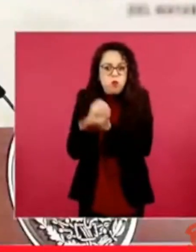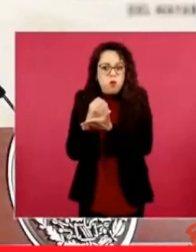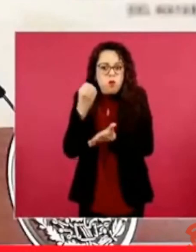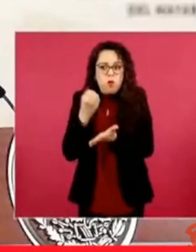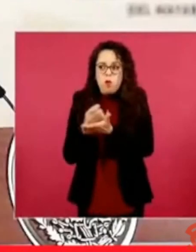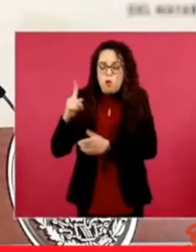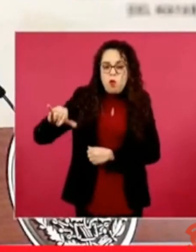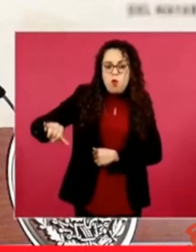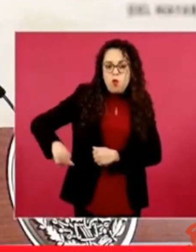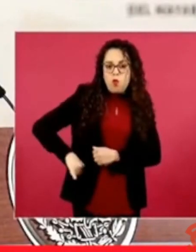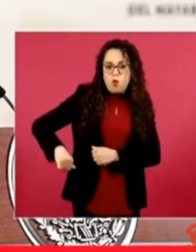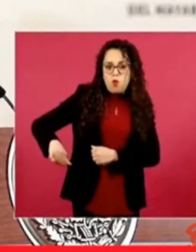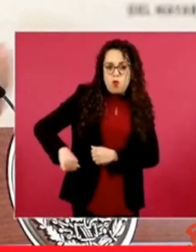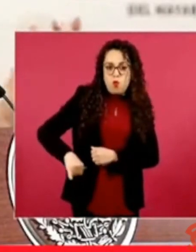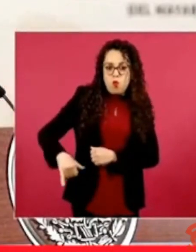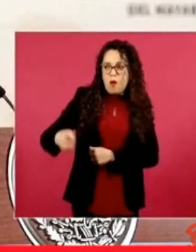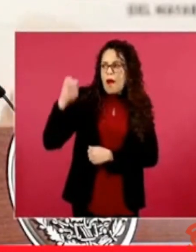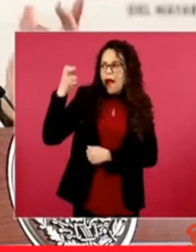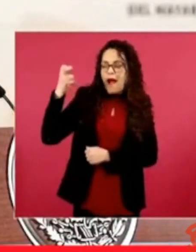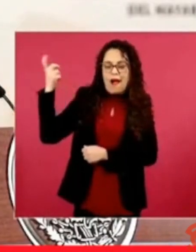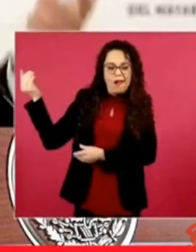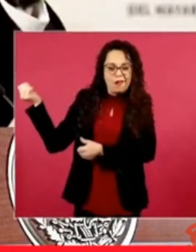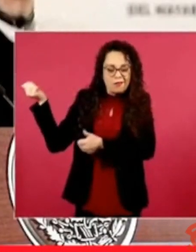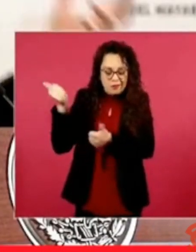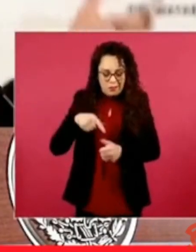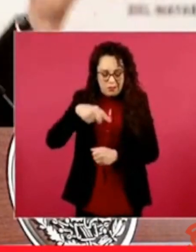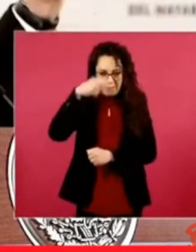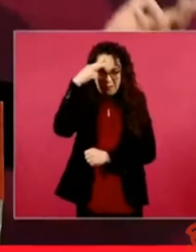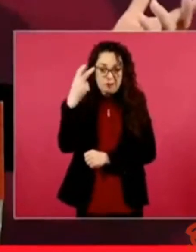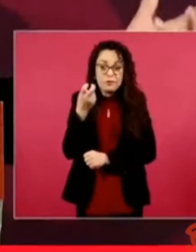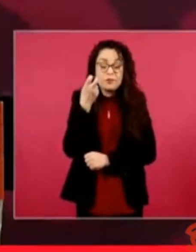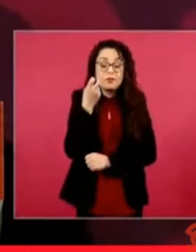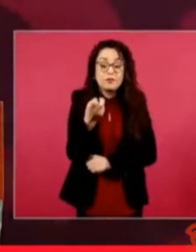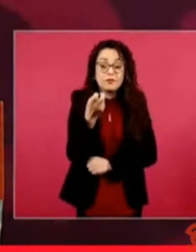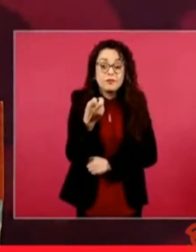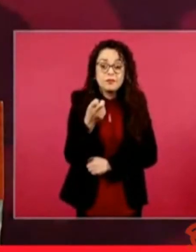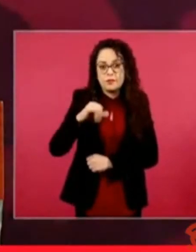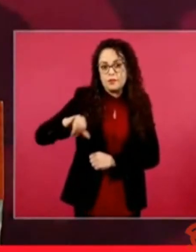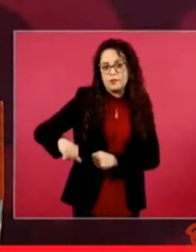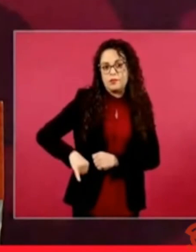Entonces, ¿cómo vamos a seguir con eso?